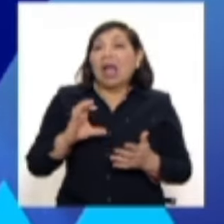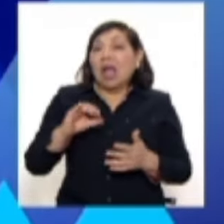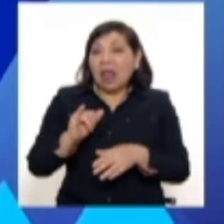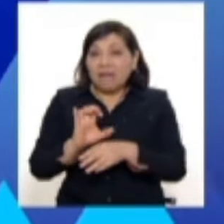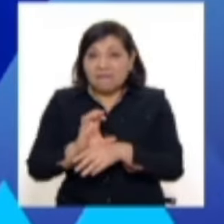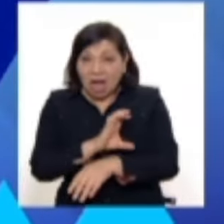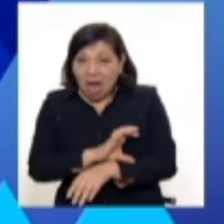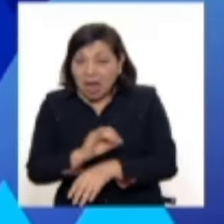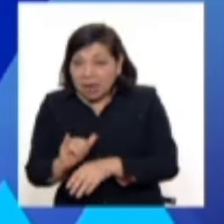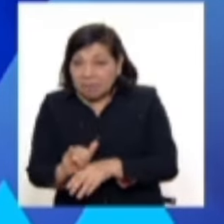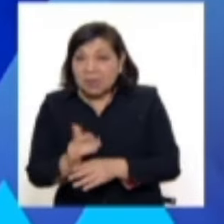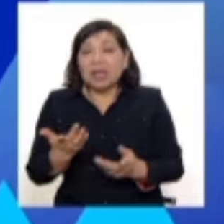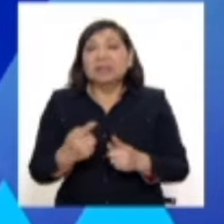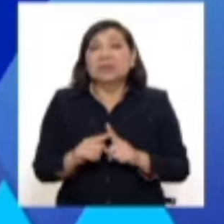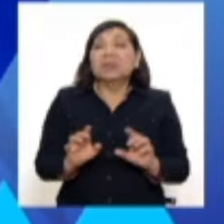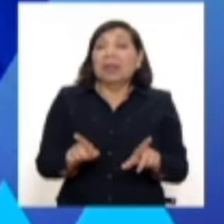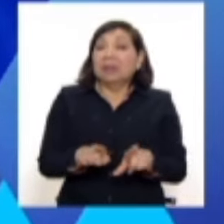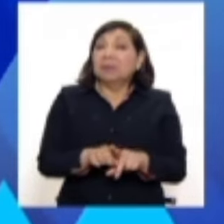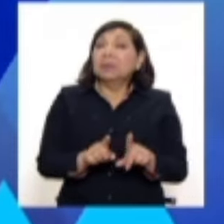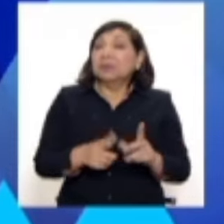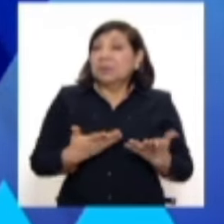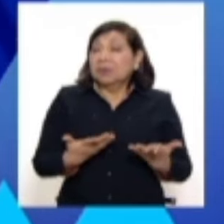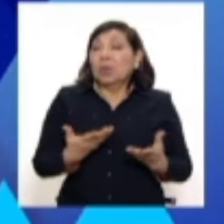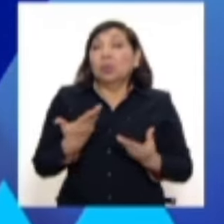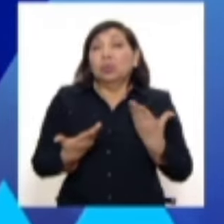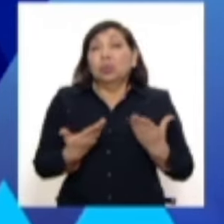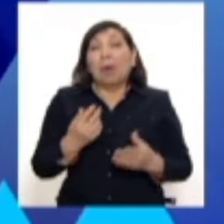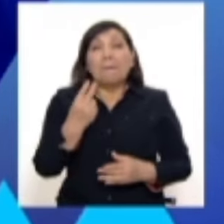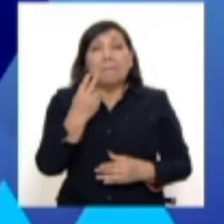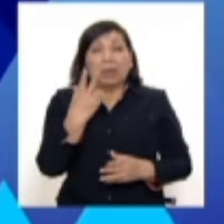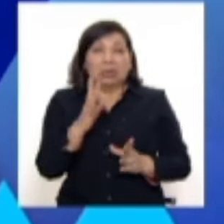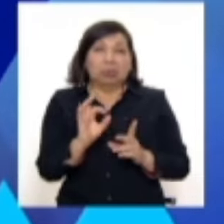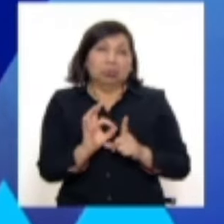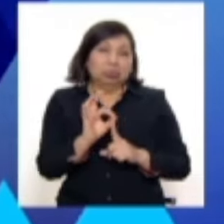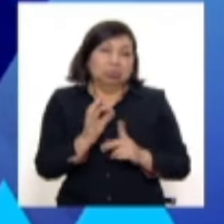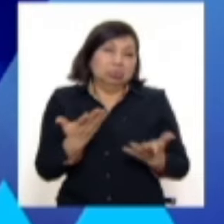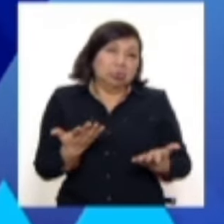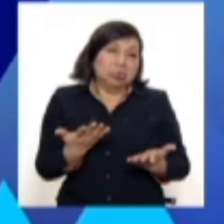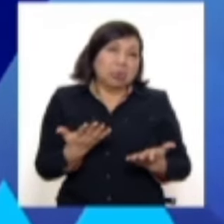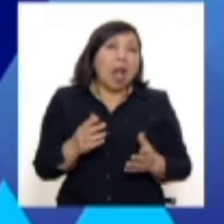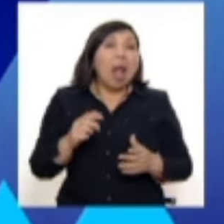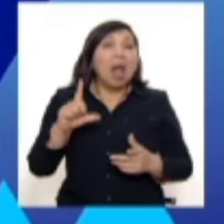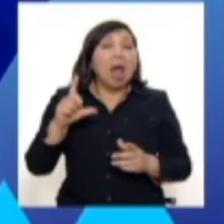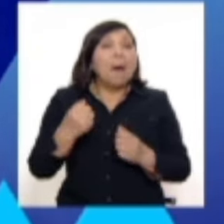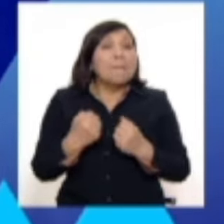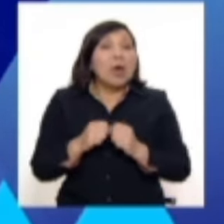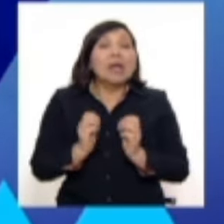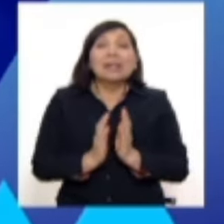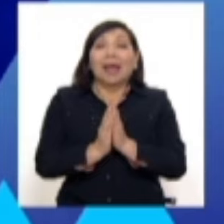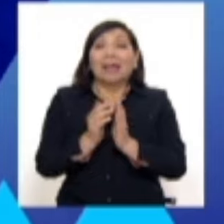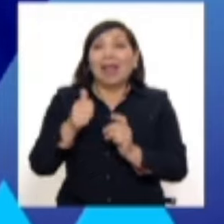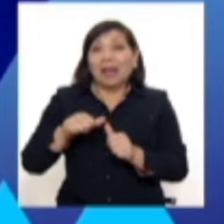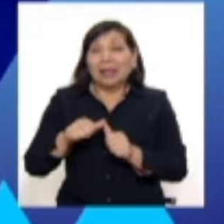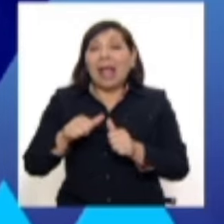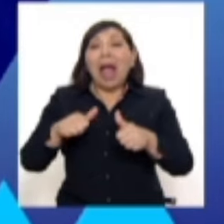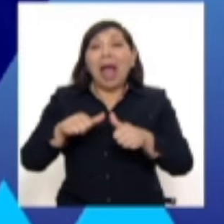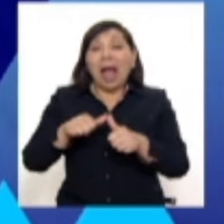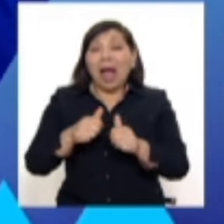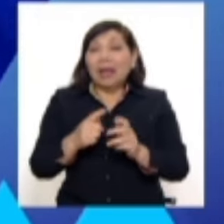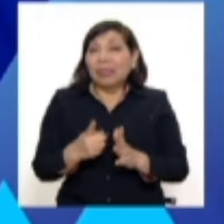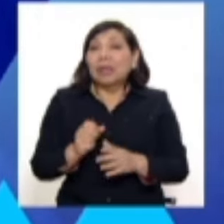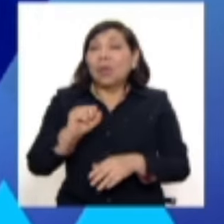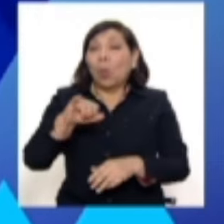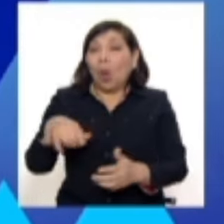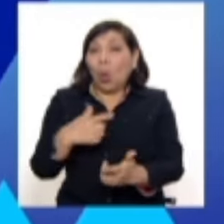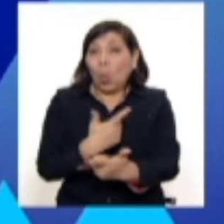Carabahillo, para Lima Este vamos a estar esperando también condiciones de 23 grados Celsius, distritos de La Molina, Santanita, Ate, San